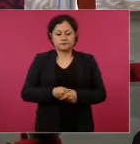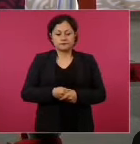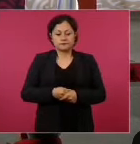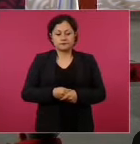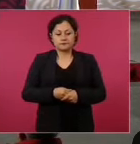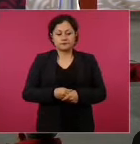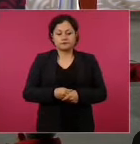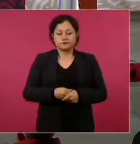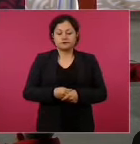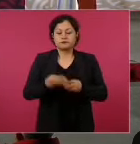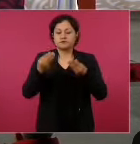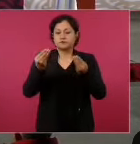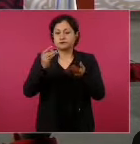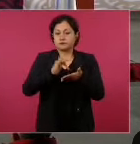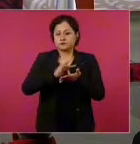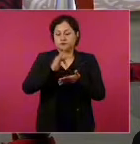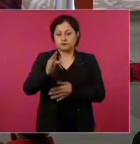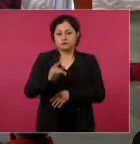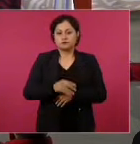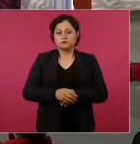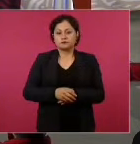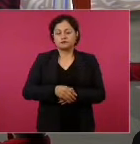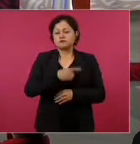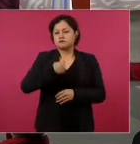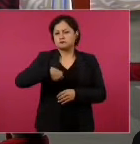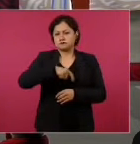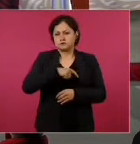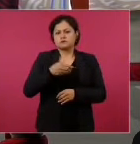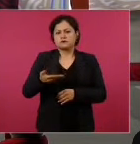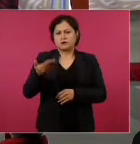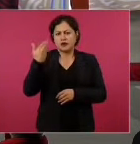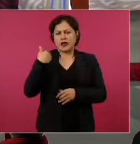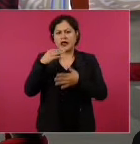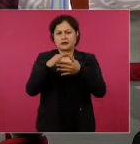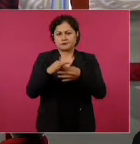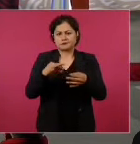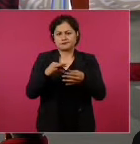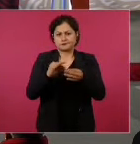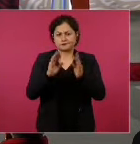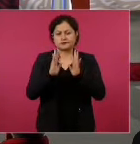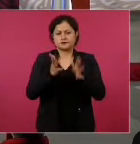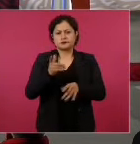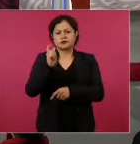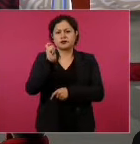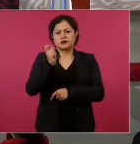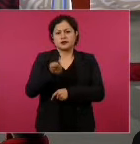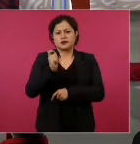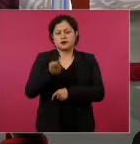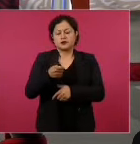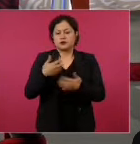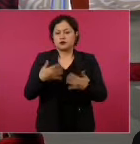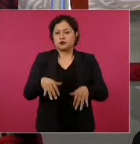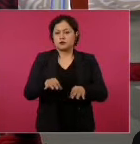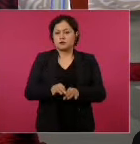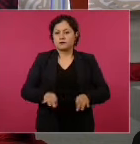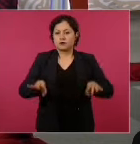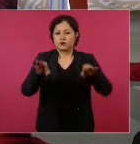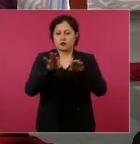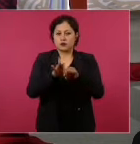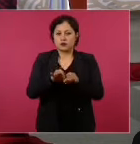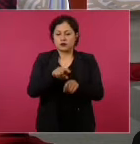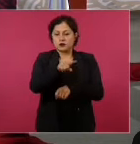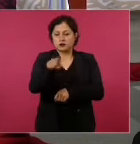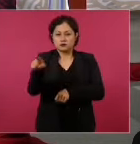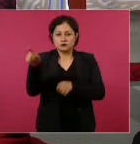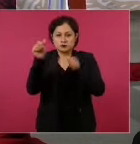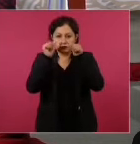Muchísimas gracias. Bueno, como hemos comentado con anterioridad, es importante conocer cuál era el sistema